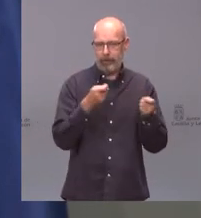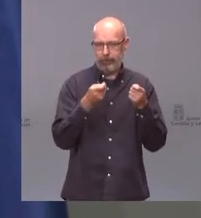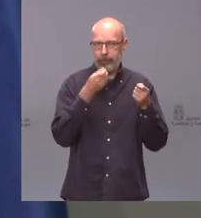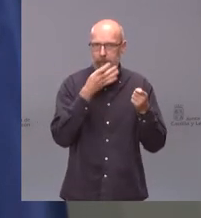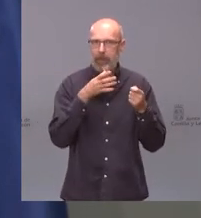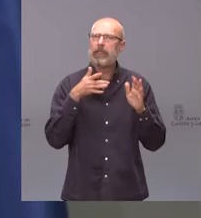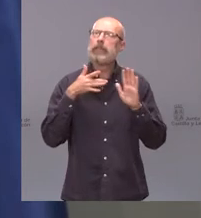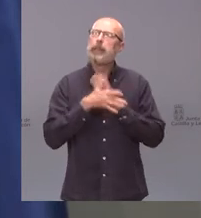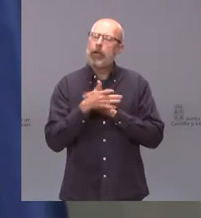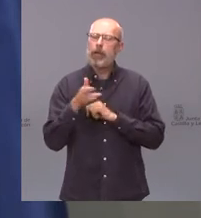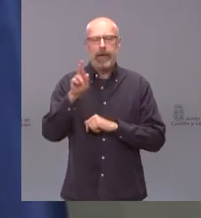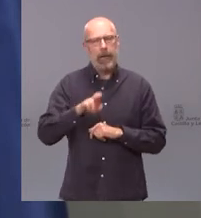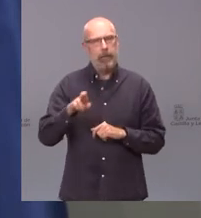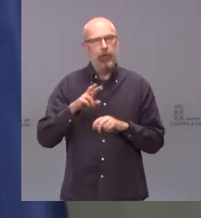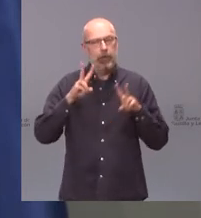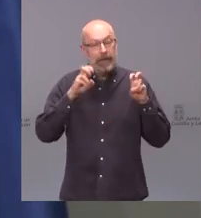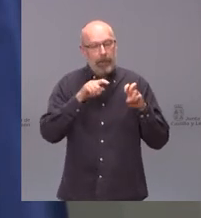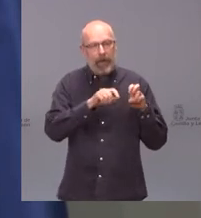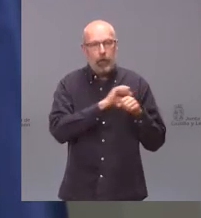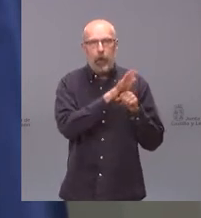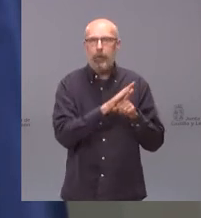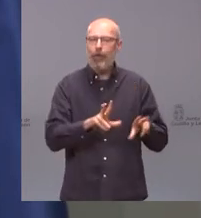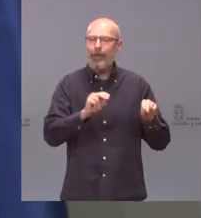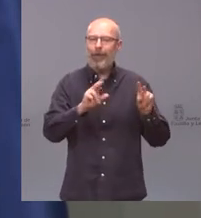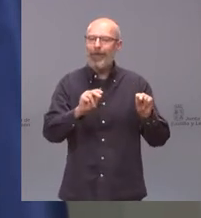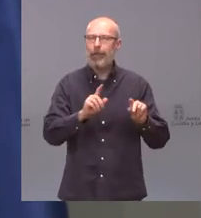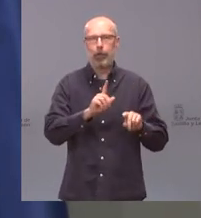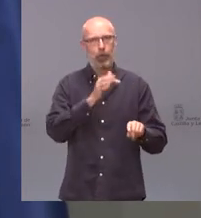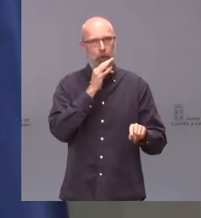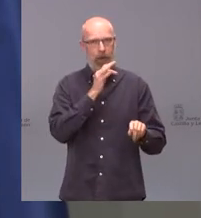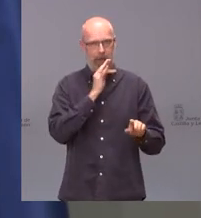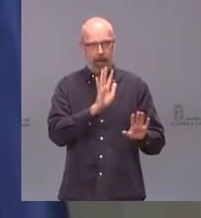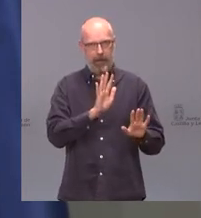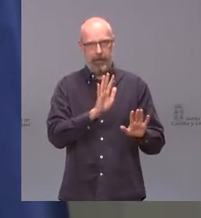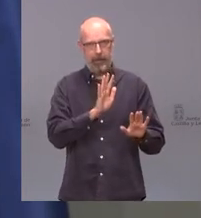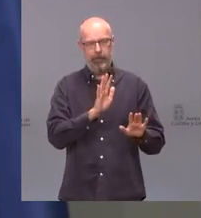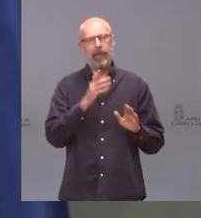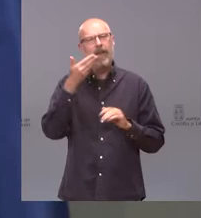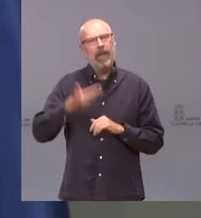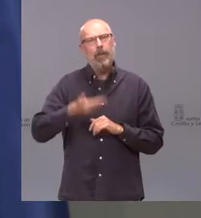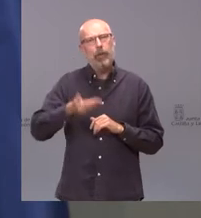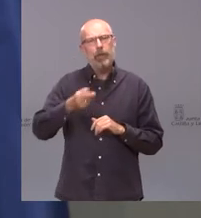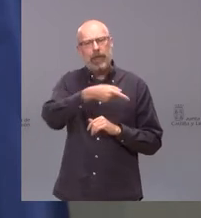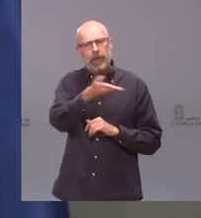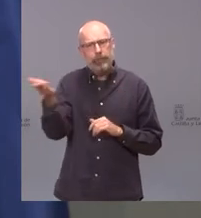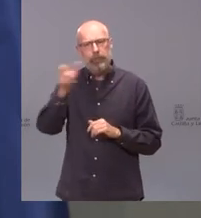ha pasado, en que es muy importante que la gente siga manteniendo las medidas. Seguimos teniendo